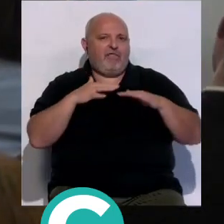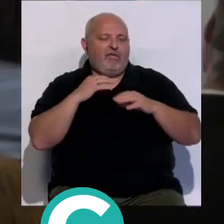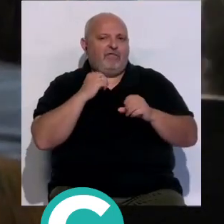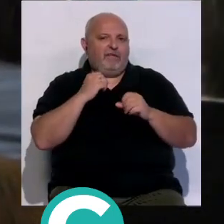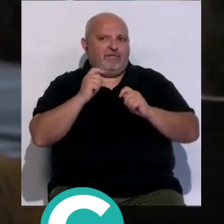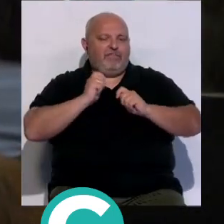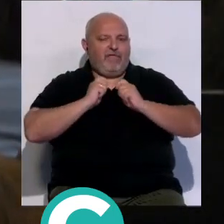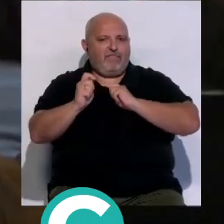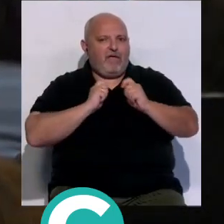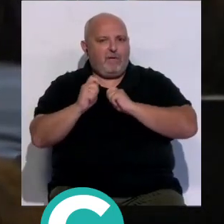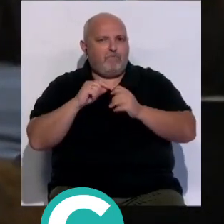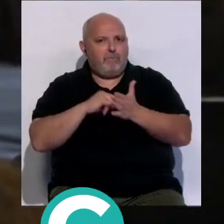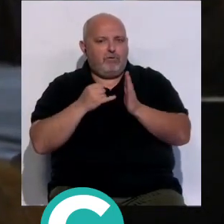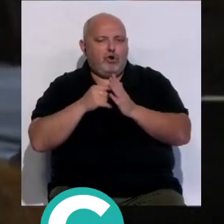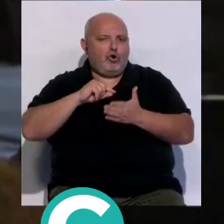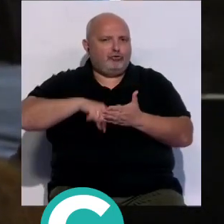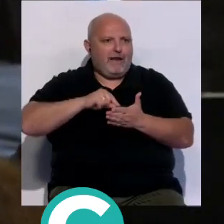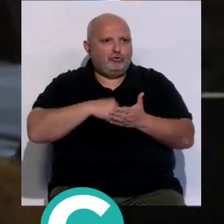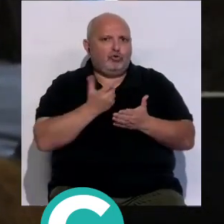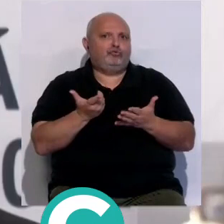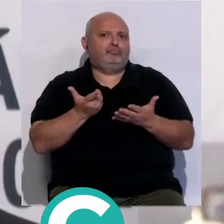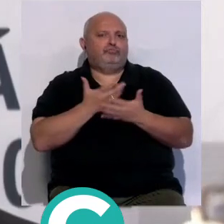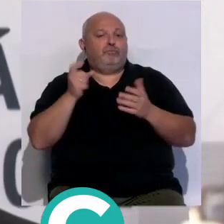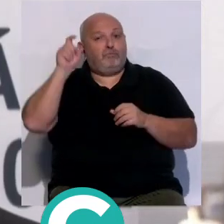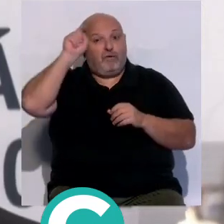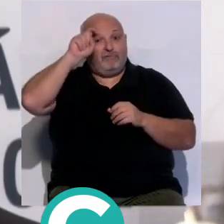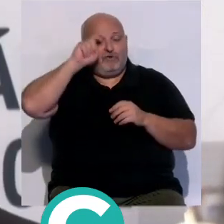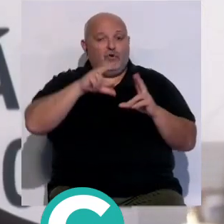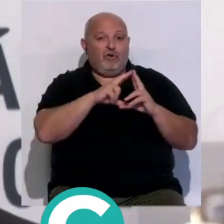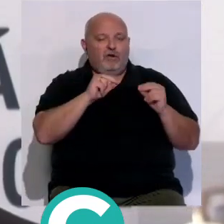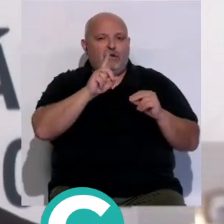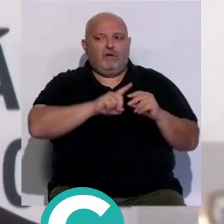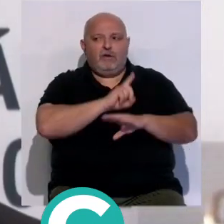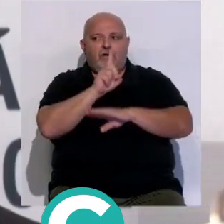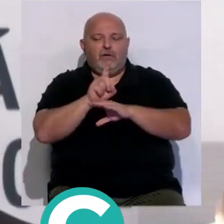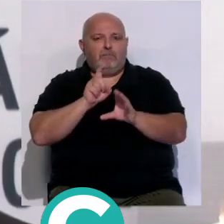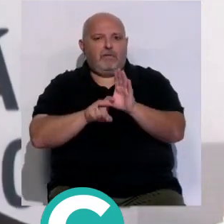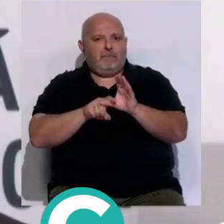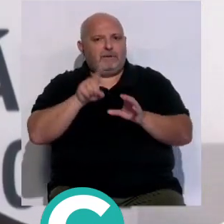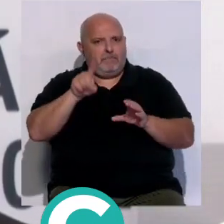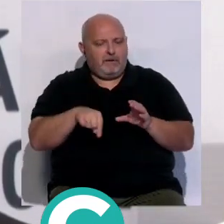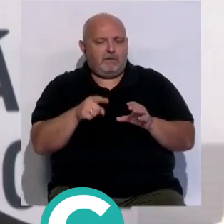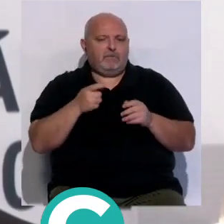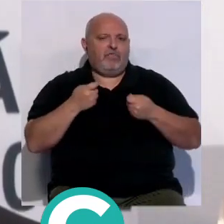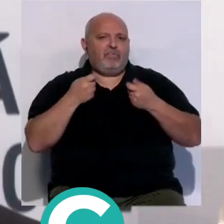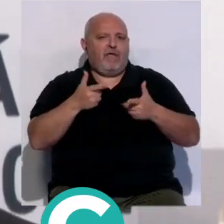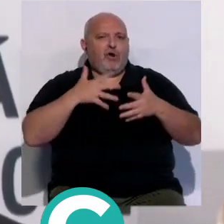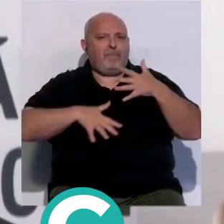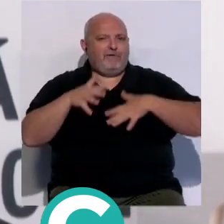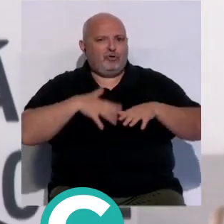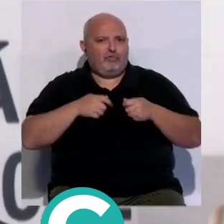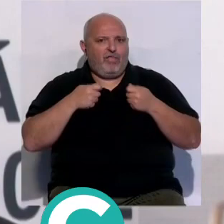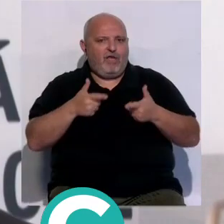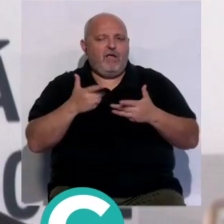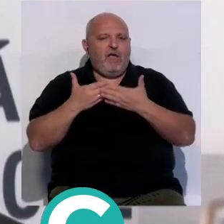transferencia a través de proyectos, contratos, donde profesores de la universidad puedan participar y puedan poner su grano de arena e incluso